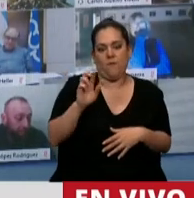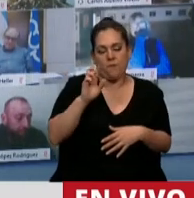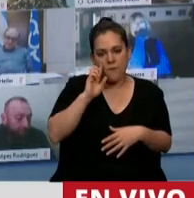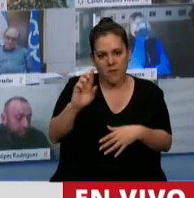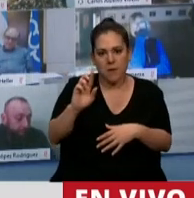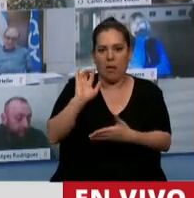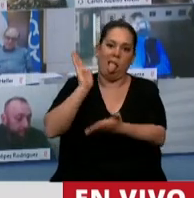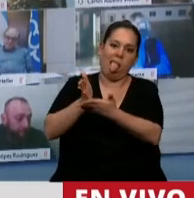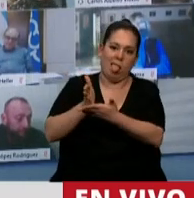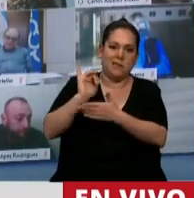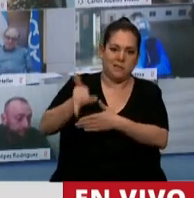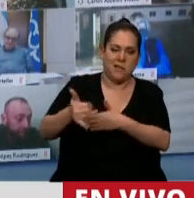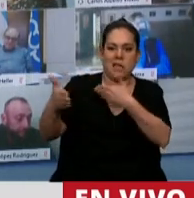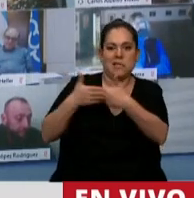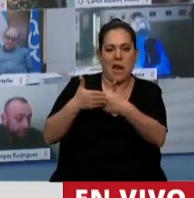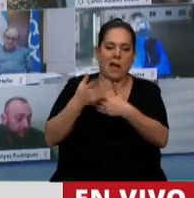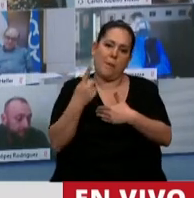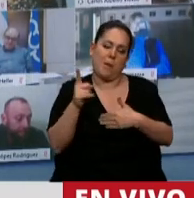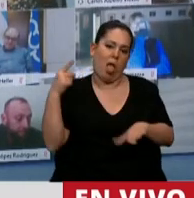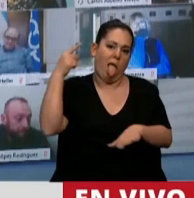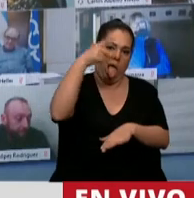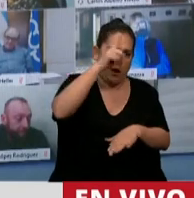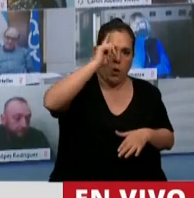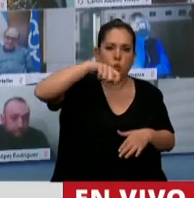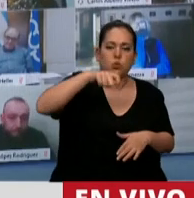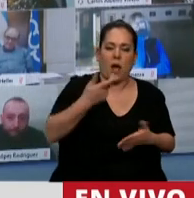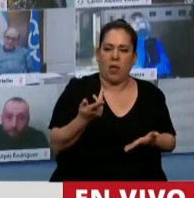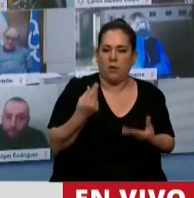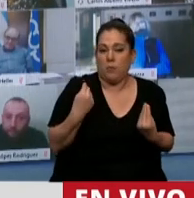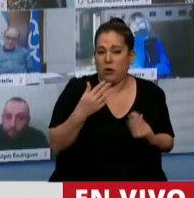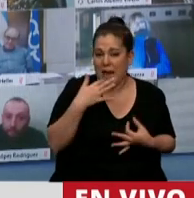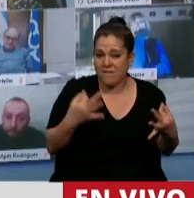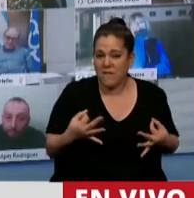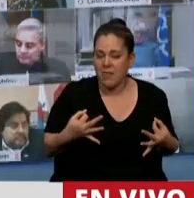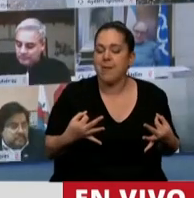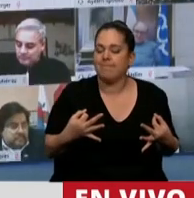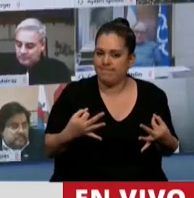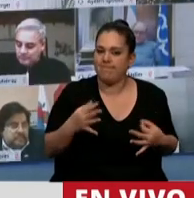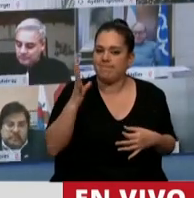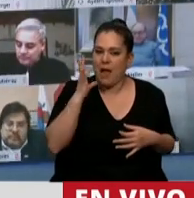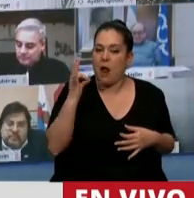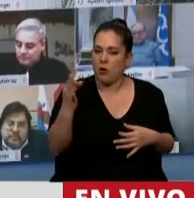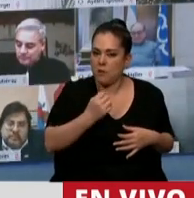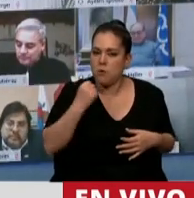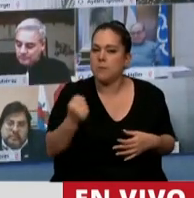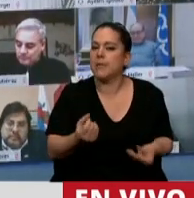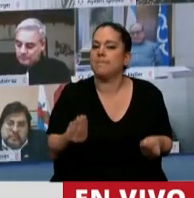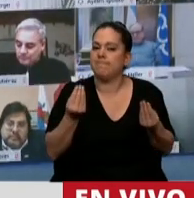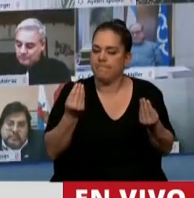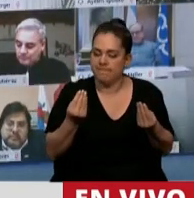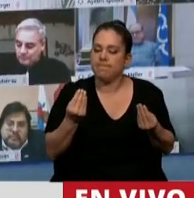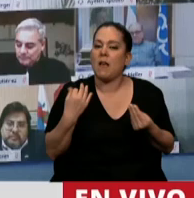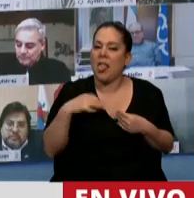Comodoro Piedrabuena. Porque se esmerilado, lamentablemente, señor Presidente, algo que es esencial, que es lo que debe